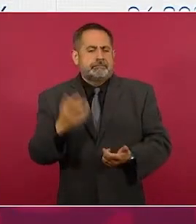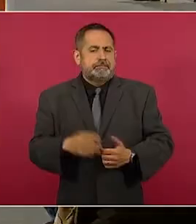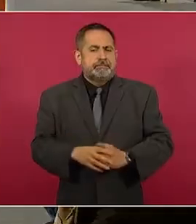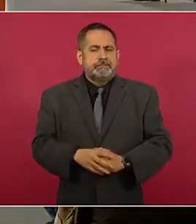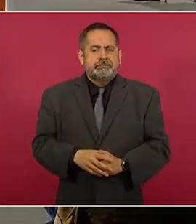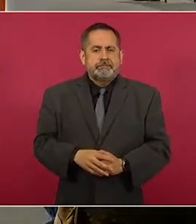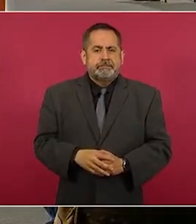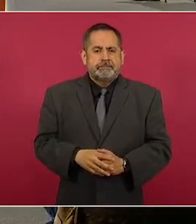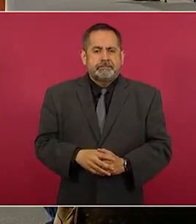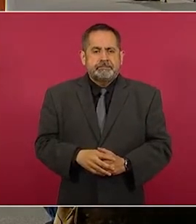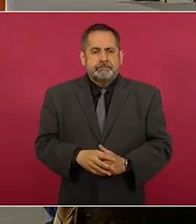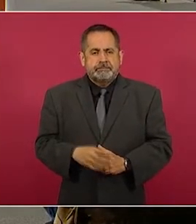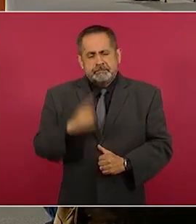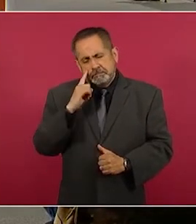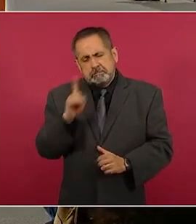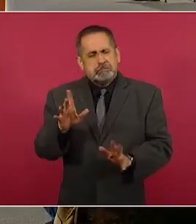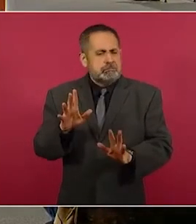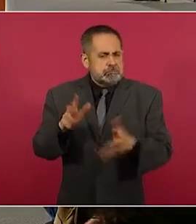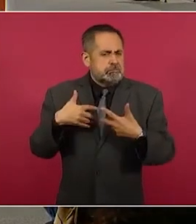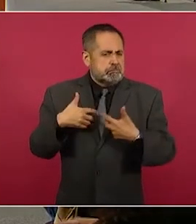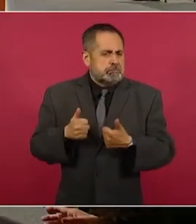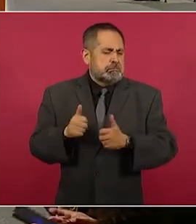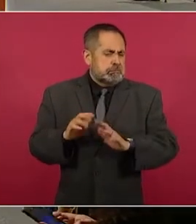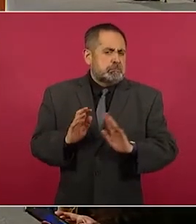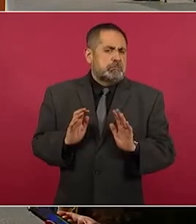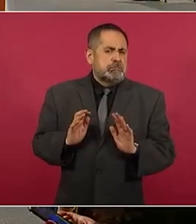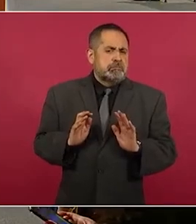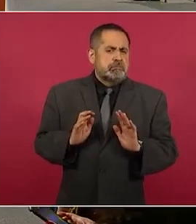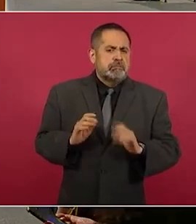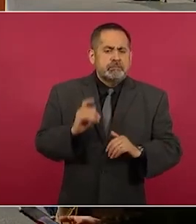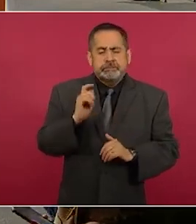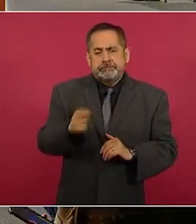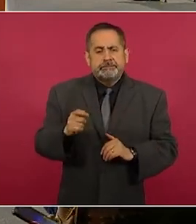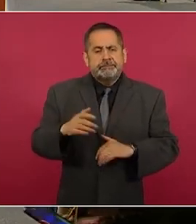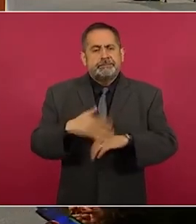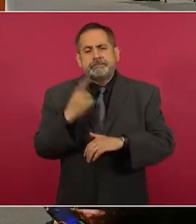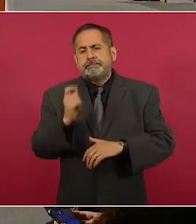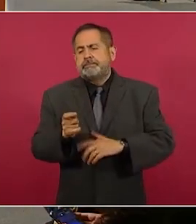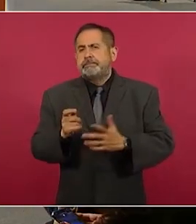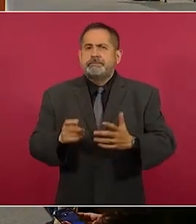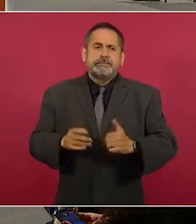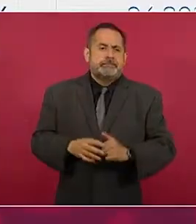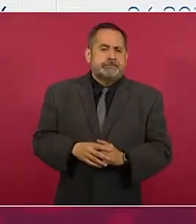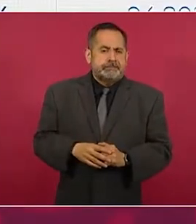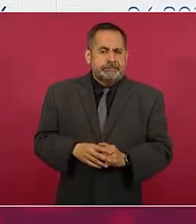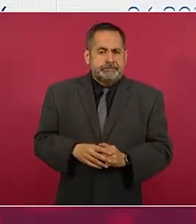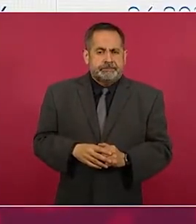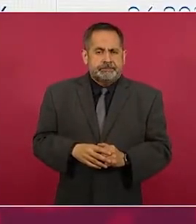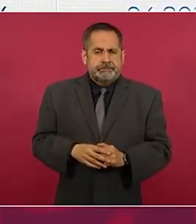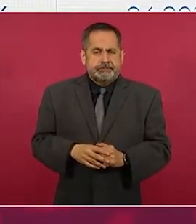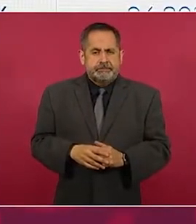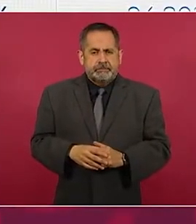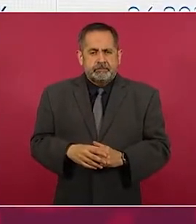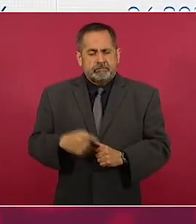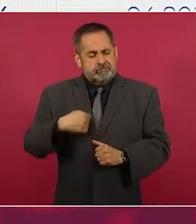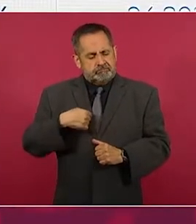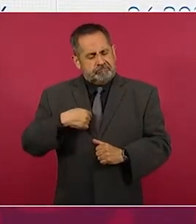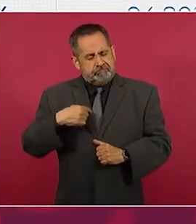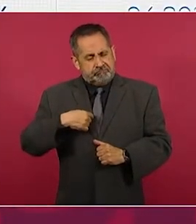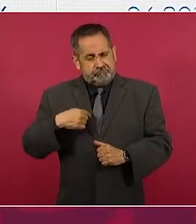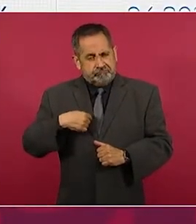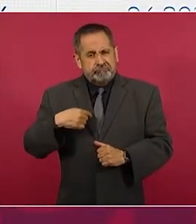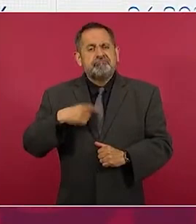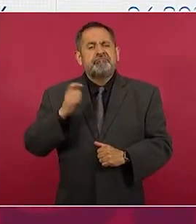Ahí es entendible, no sólo porque soy orgullosamente